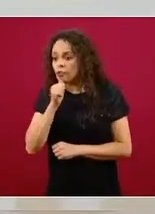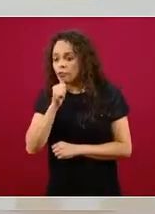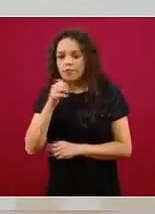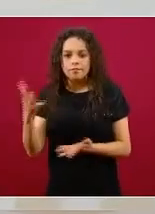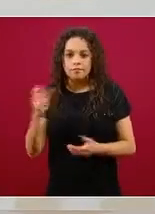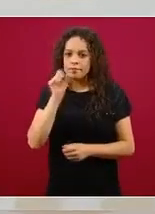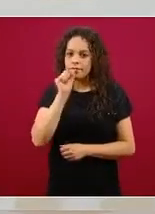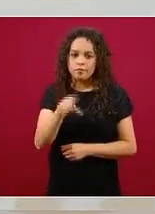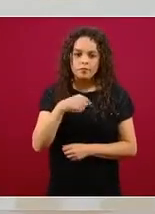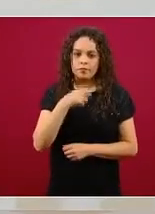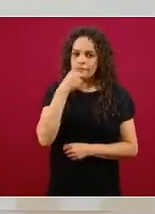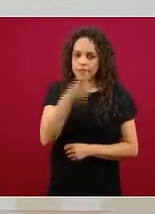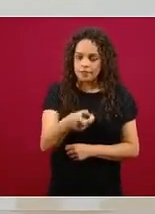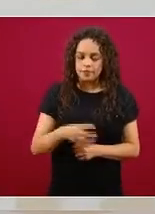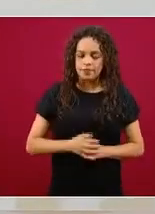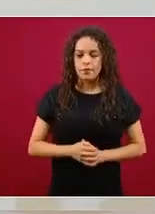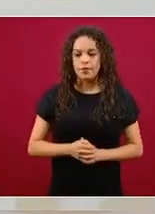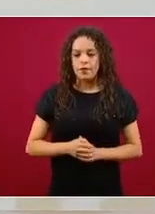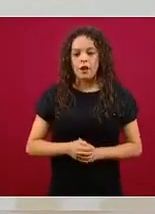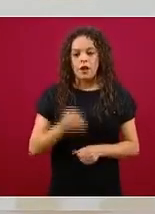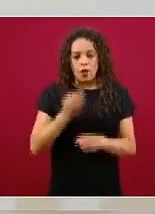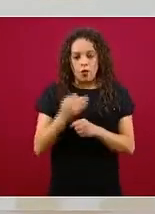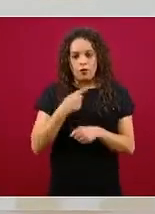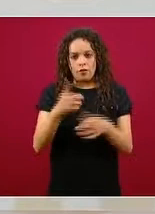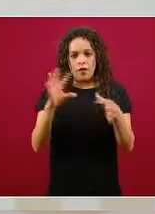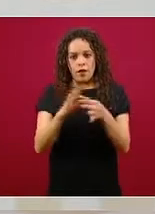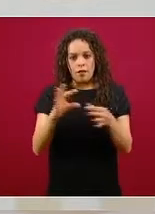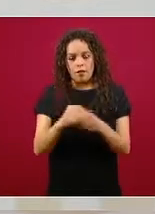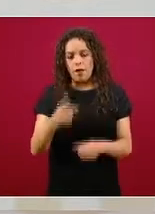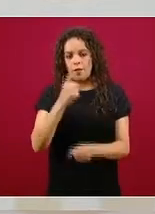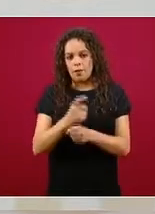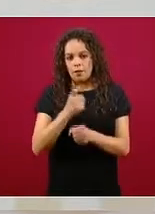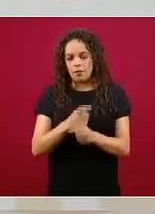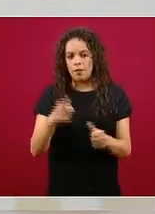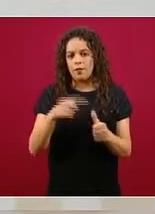Voy a hablar primero de dexametasona y luego lo de los grupos sanguíneos.